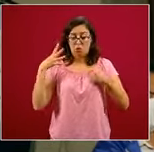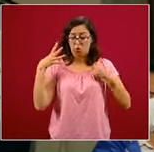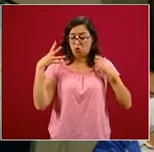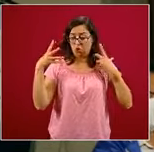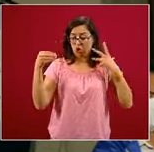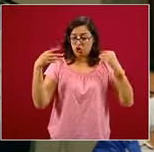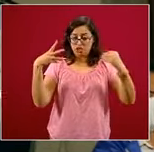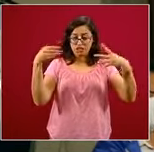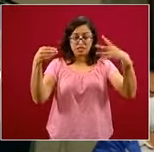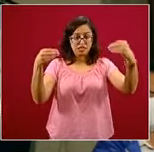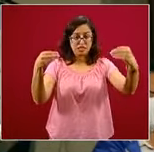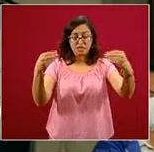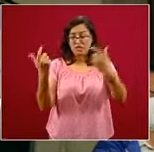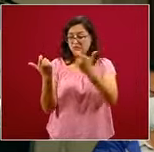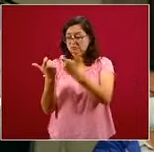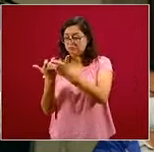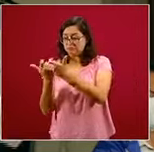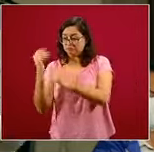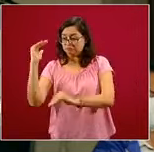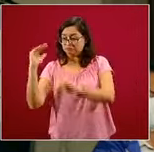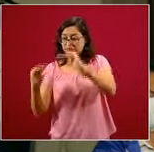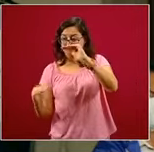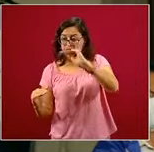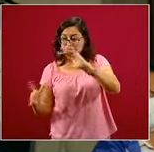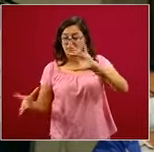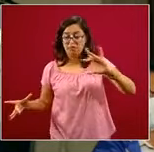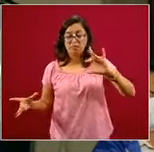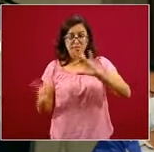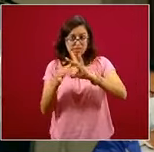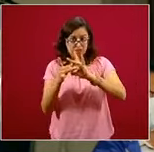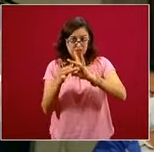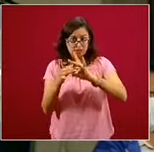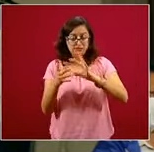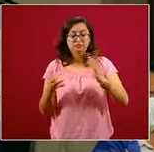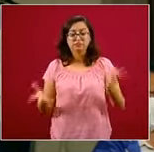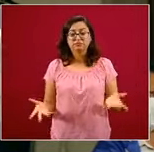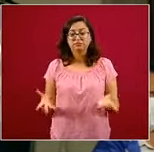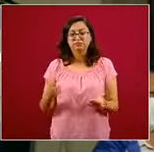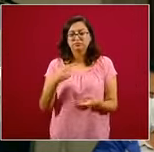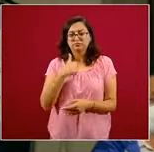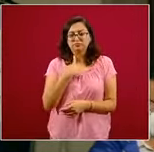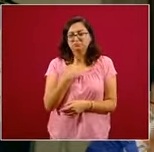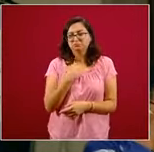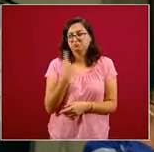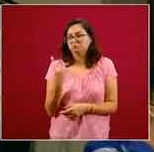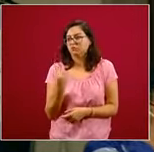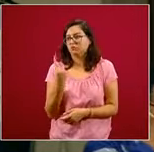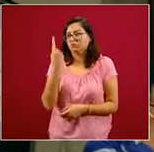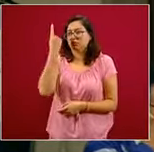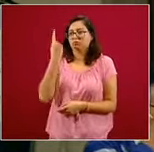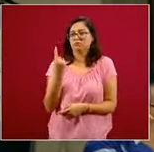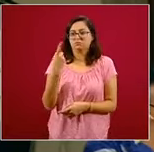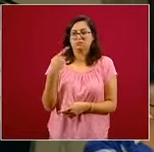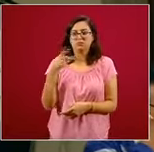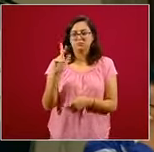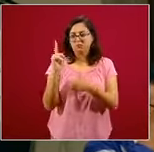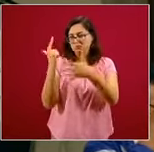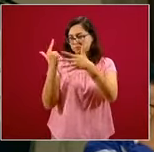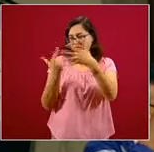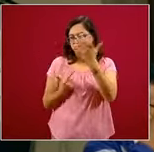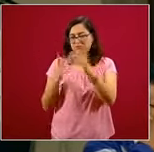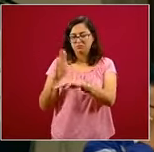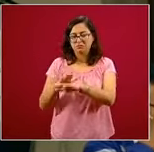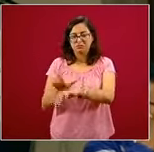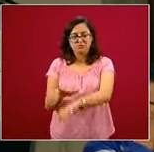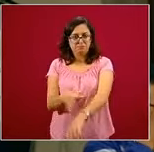y nivel socioeconómico? Porque bueno, pues yo estudié un caso, pero en las listas son más extensas.